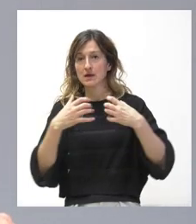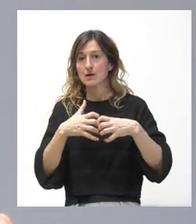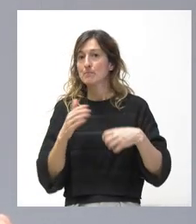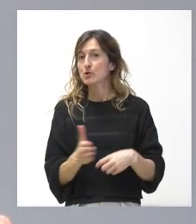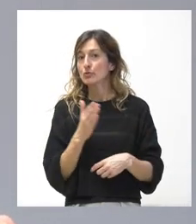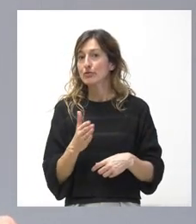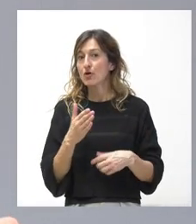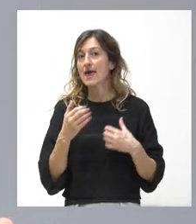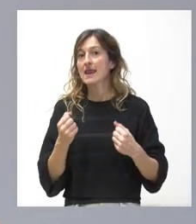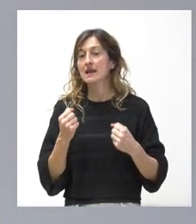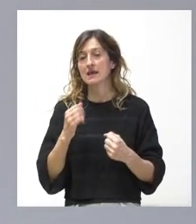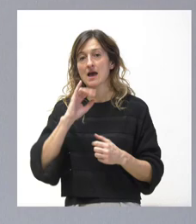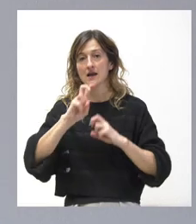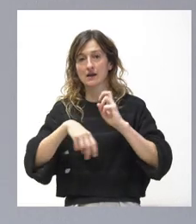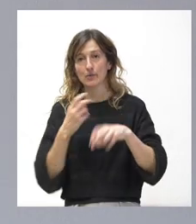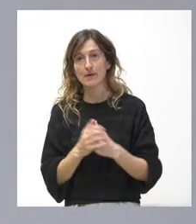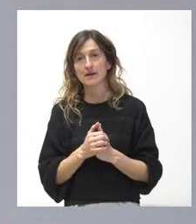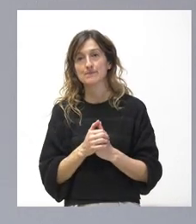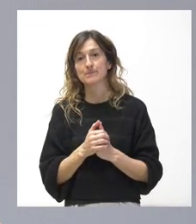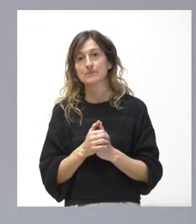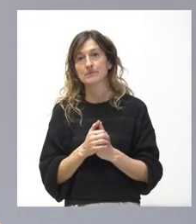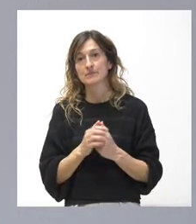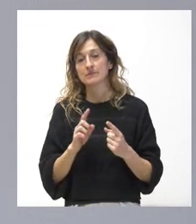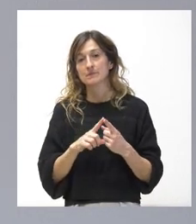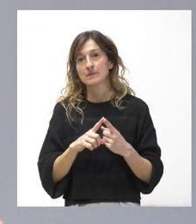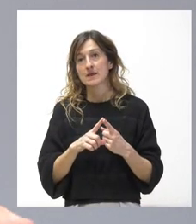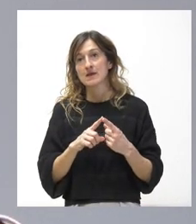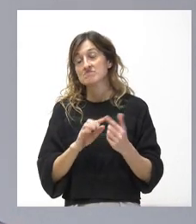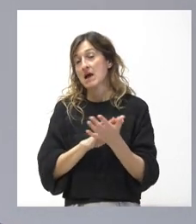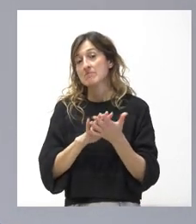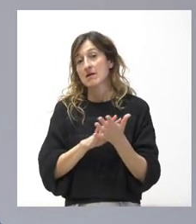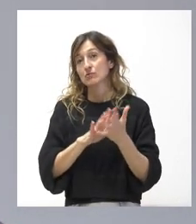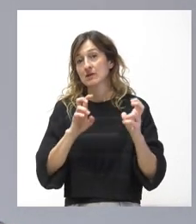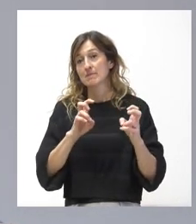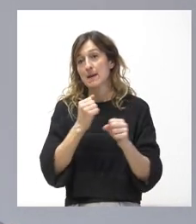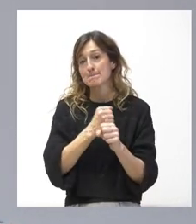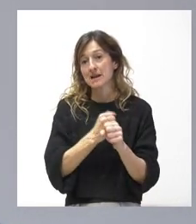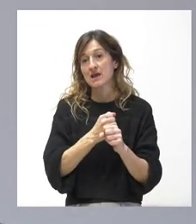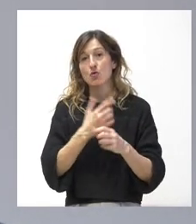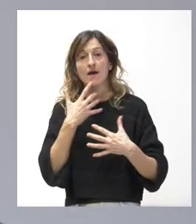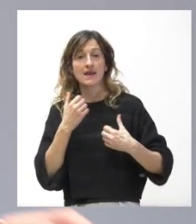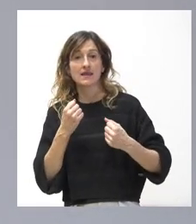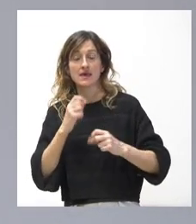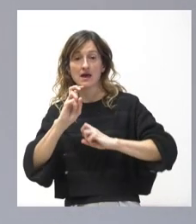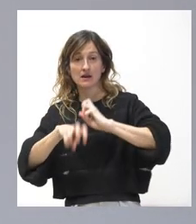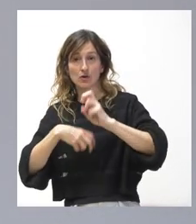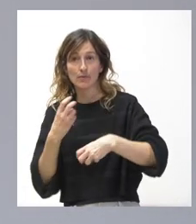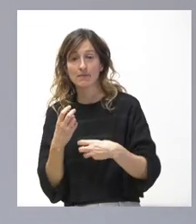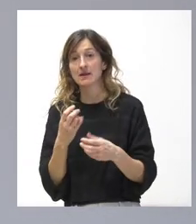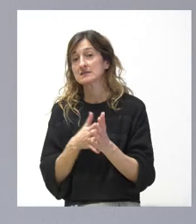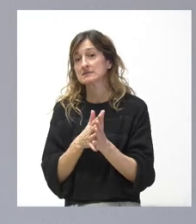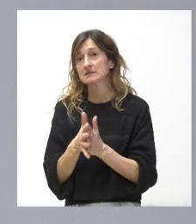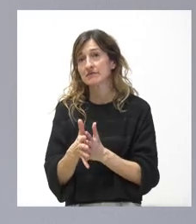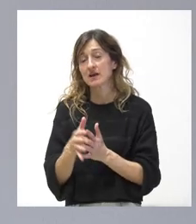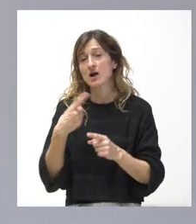estas energías renovables. Hablamos de empleo, hablamos de energía renovable y hablamos, por lo tanto, de lo que se